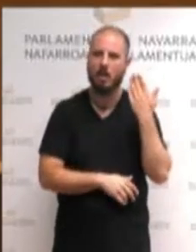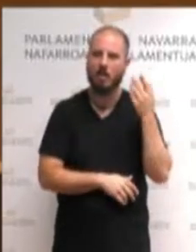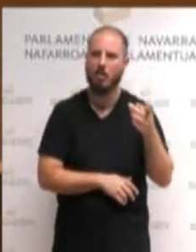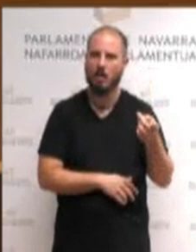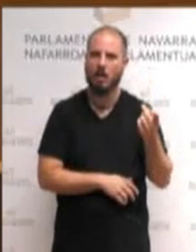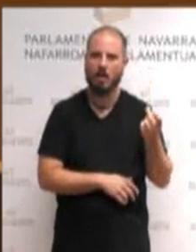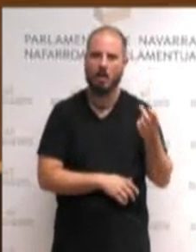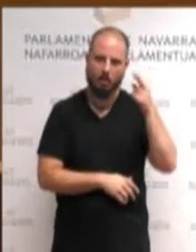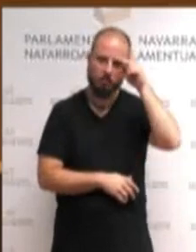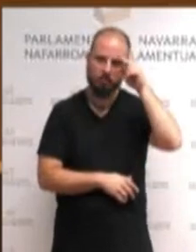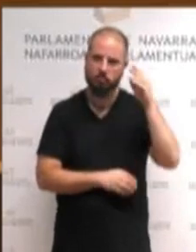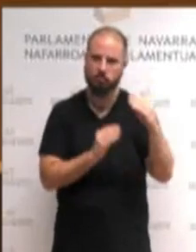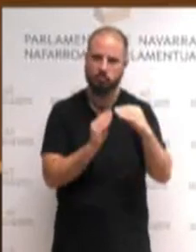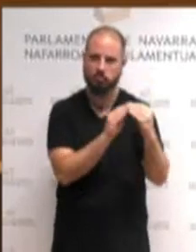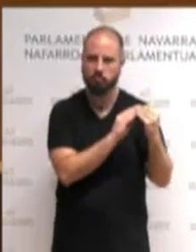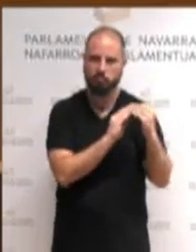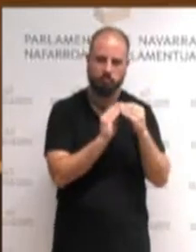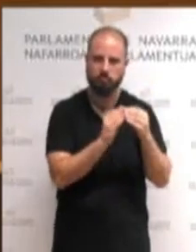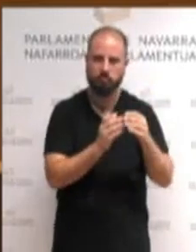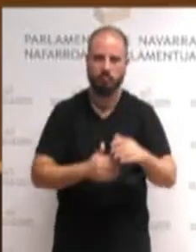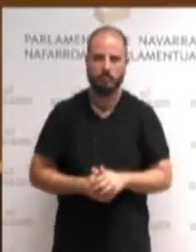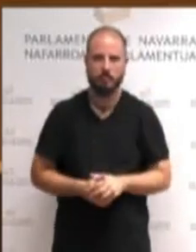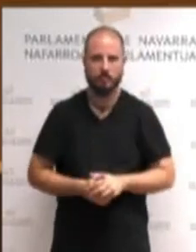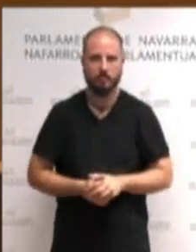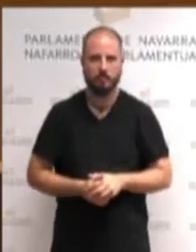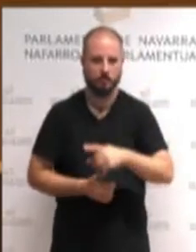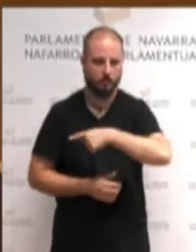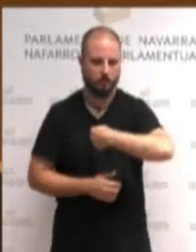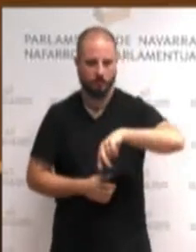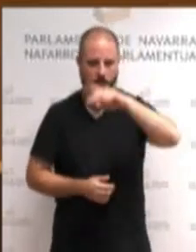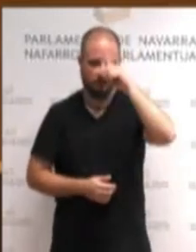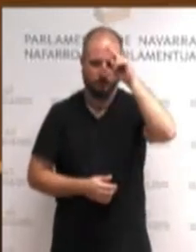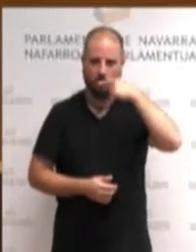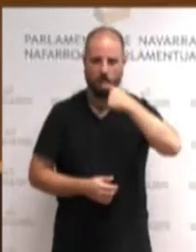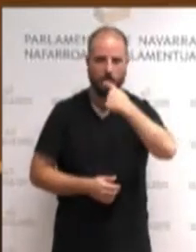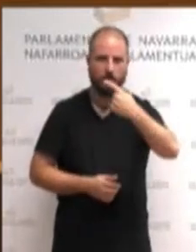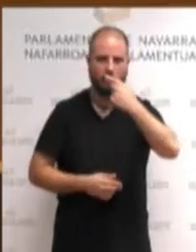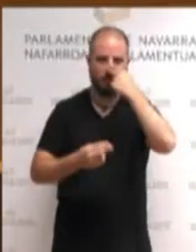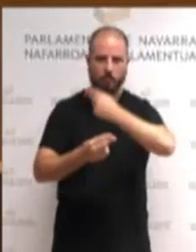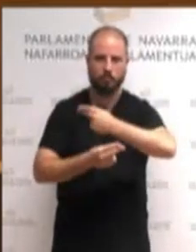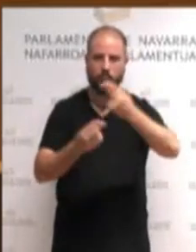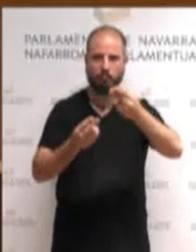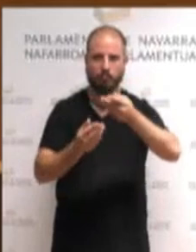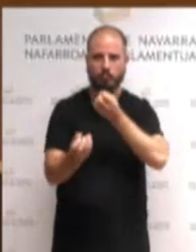usteetetat erregokat sustentara